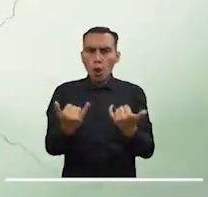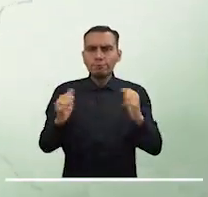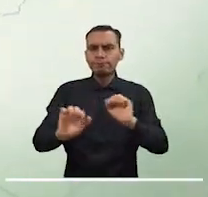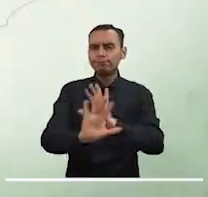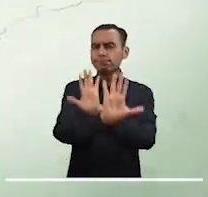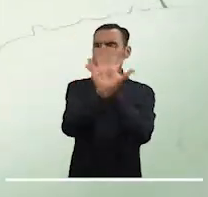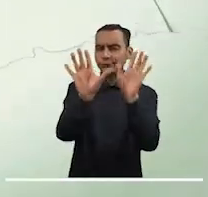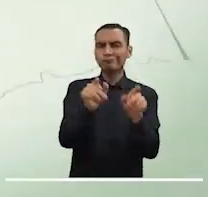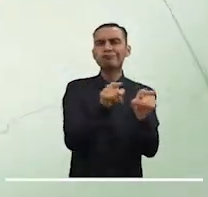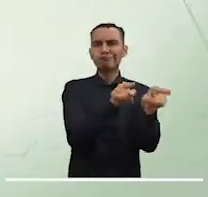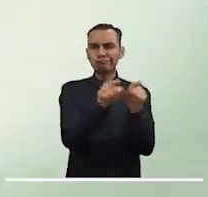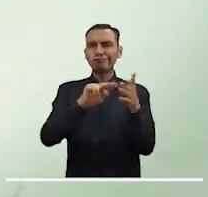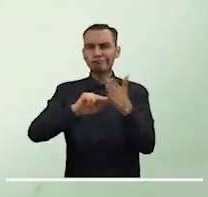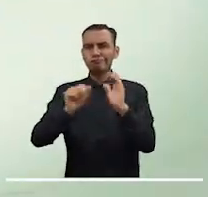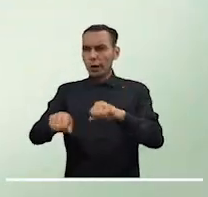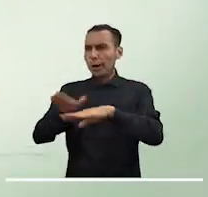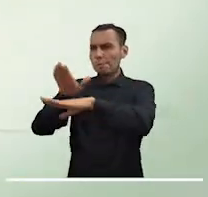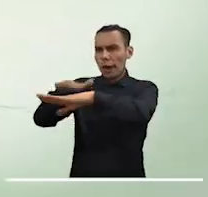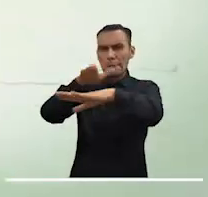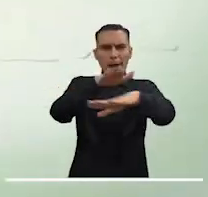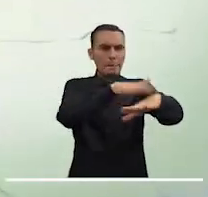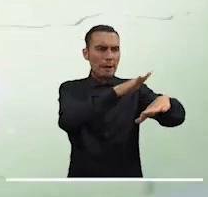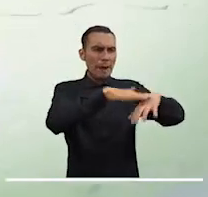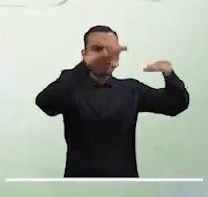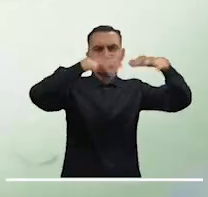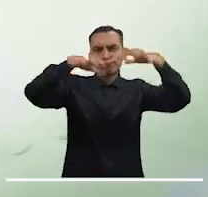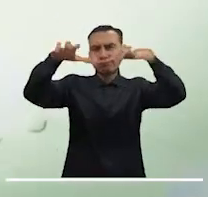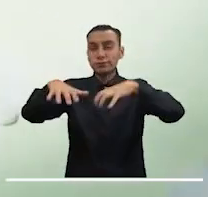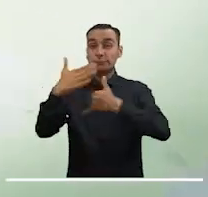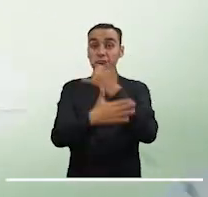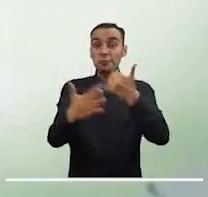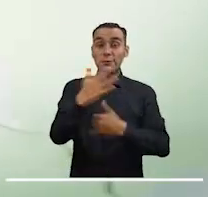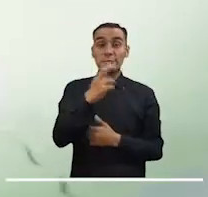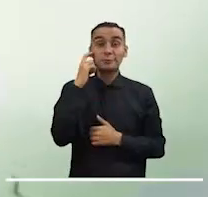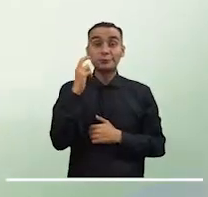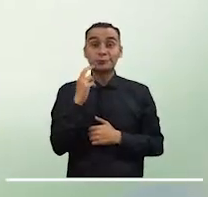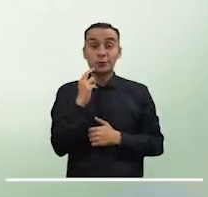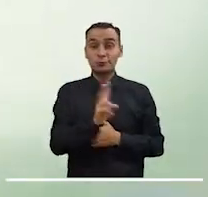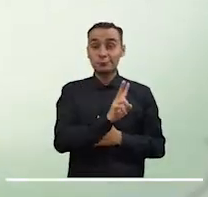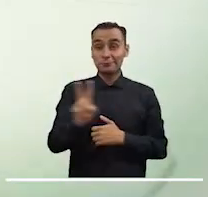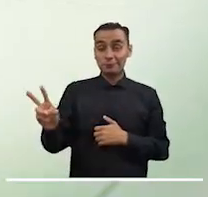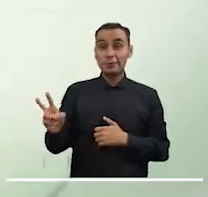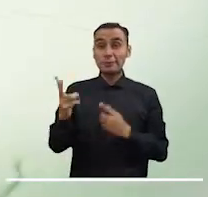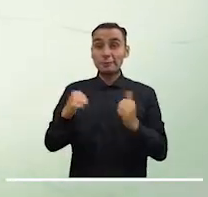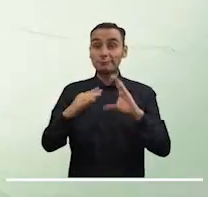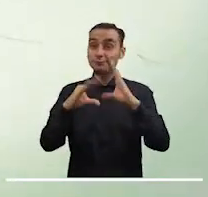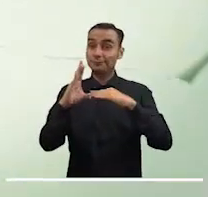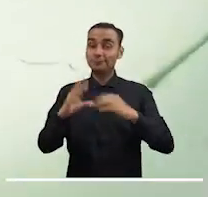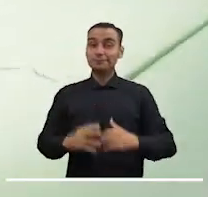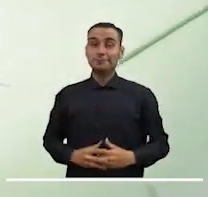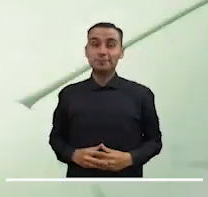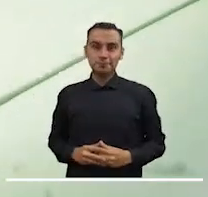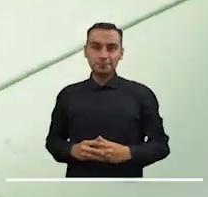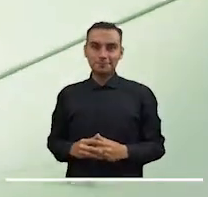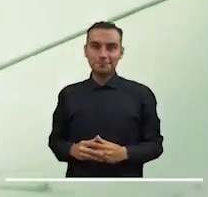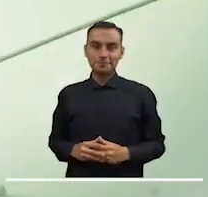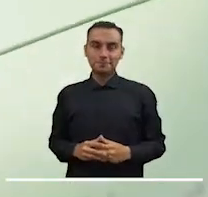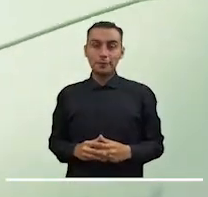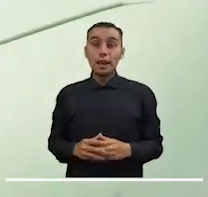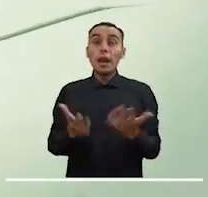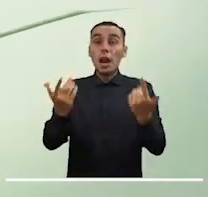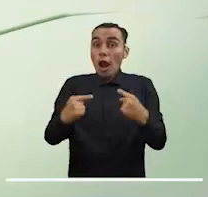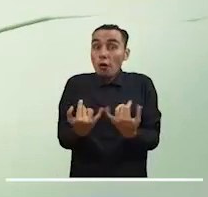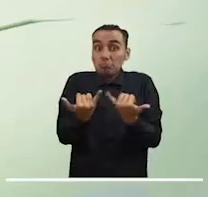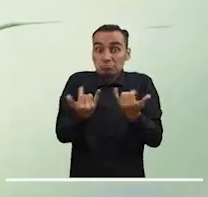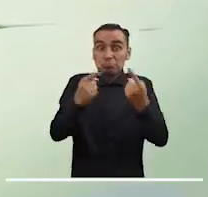lo que podría activar algunas lluvias en los departamentos de Chocó, Valle del Cauca y Cauca. Si bien algunas precipitaciones